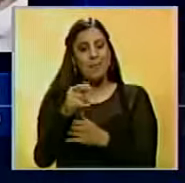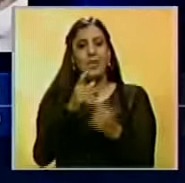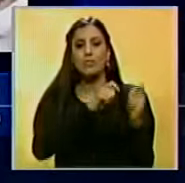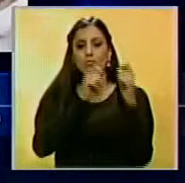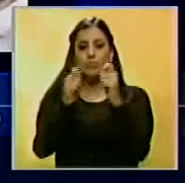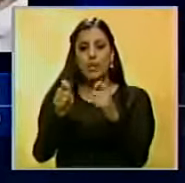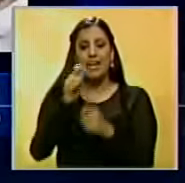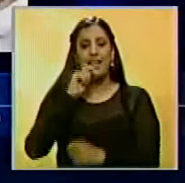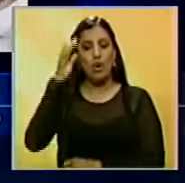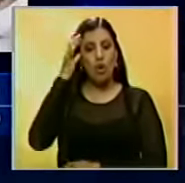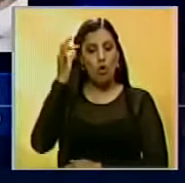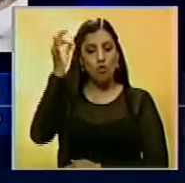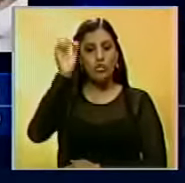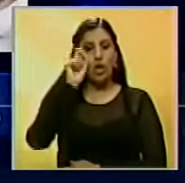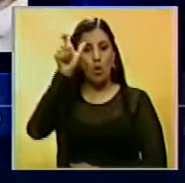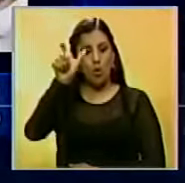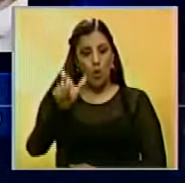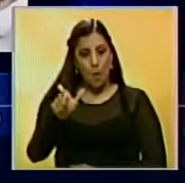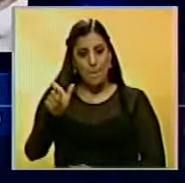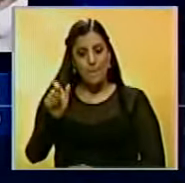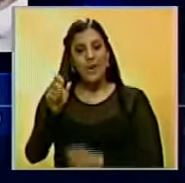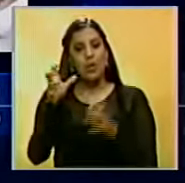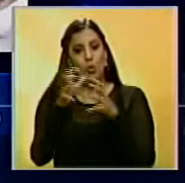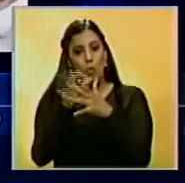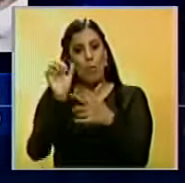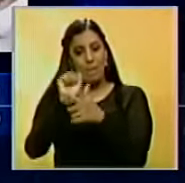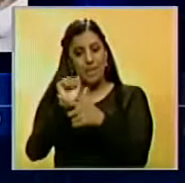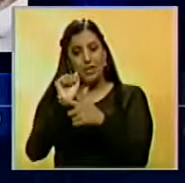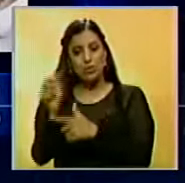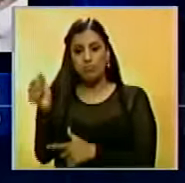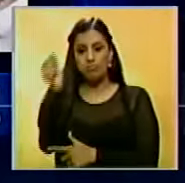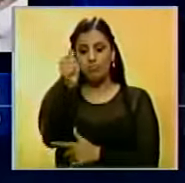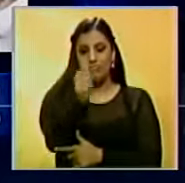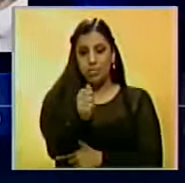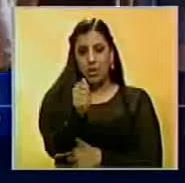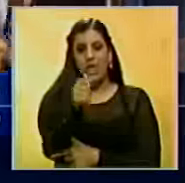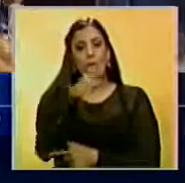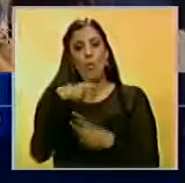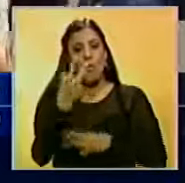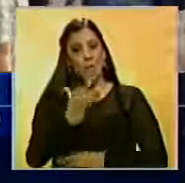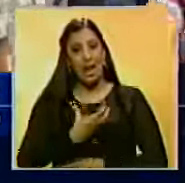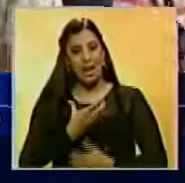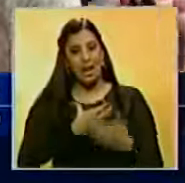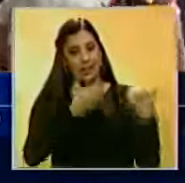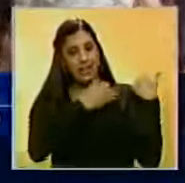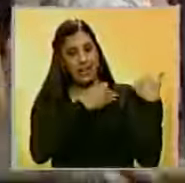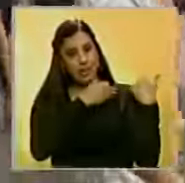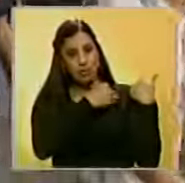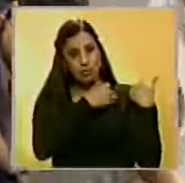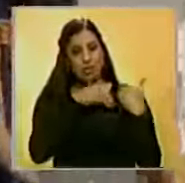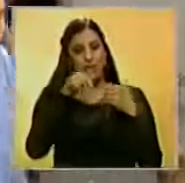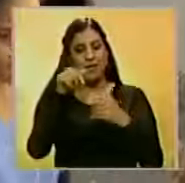designado el concejal Royman Páez del Partido Socialista Unido de Venezuela como alcalde encargado de esa jurisdicción huariqueña.